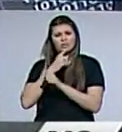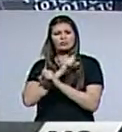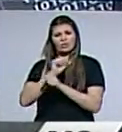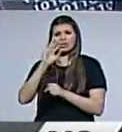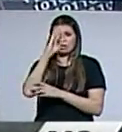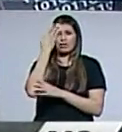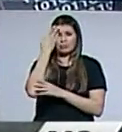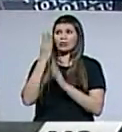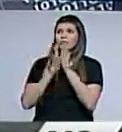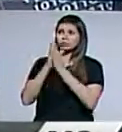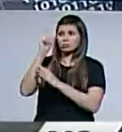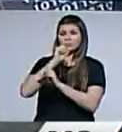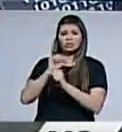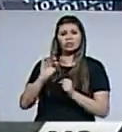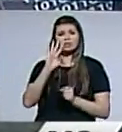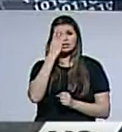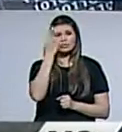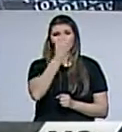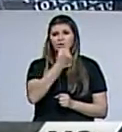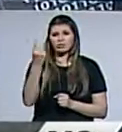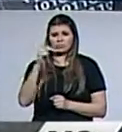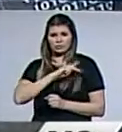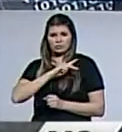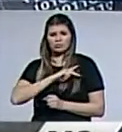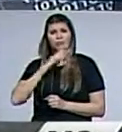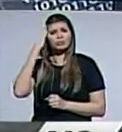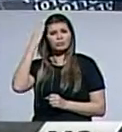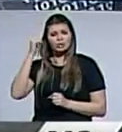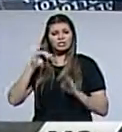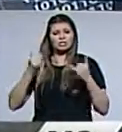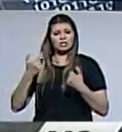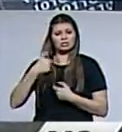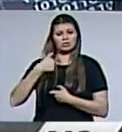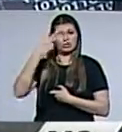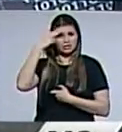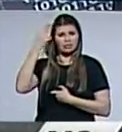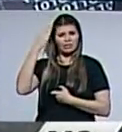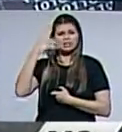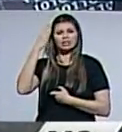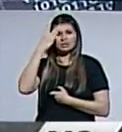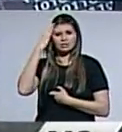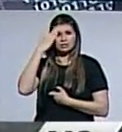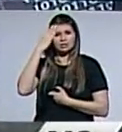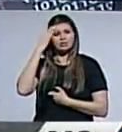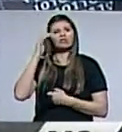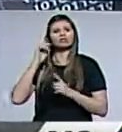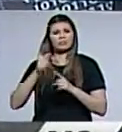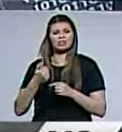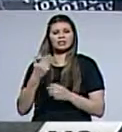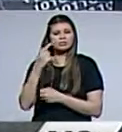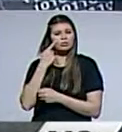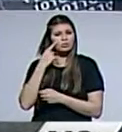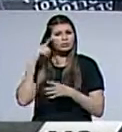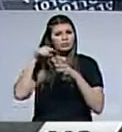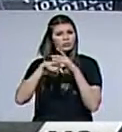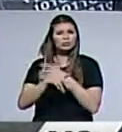medio de la obra de Jesús al señalar que he pasado por esto y he experimentado el poder de Dios